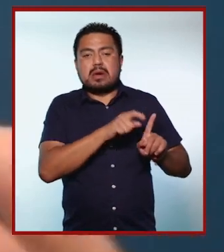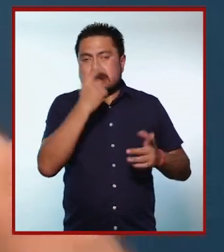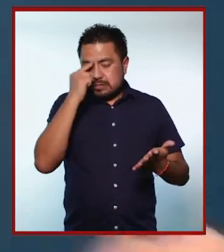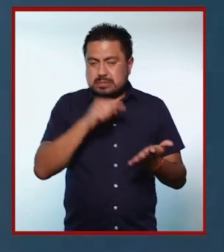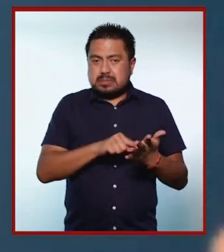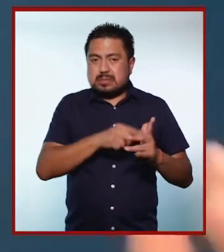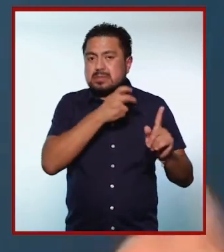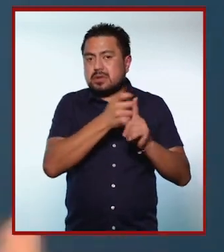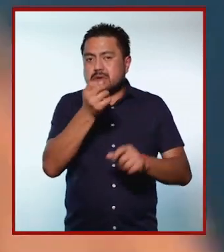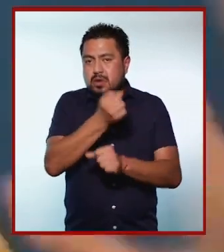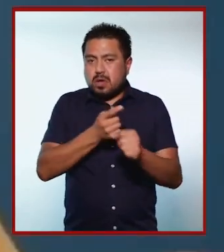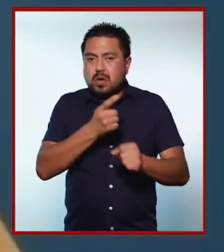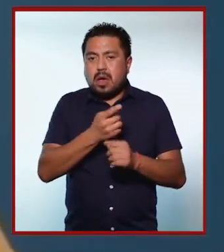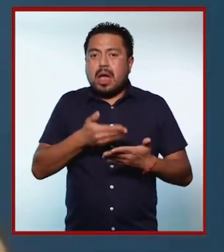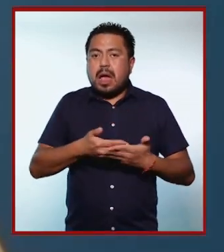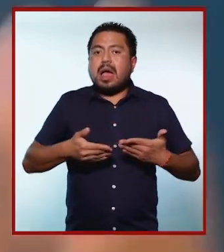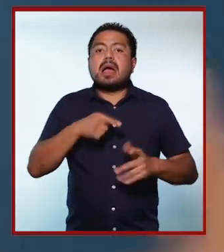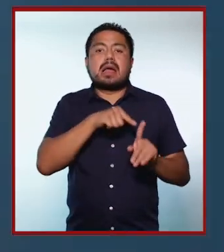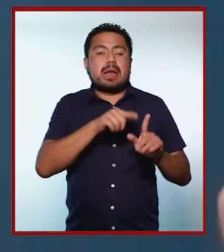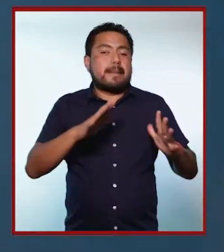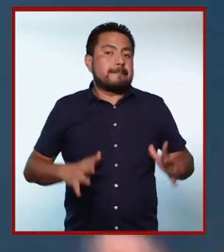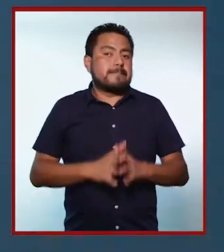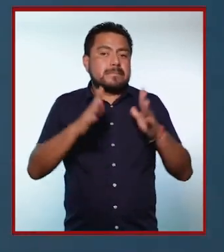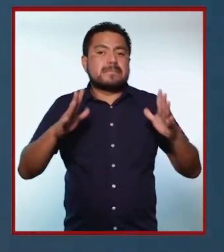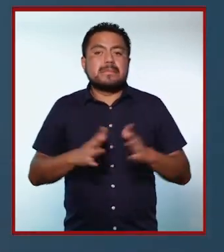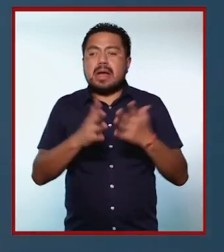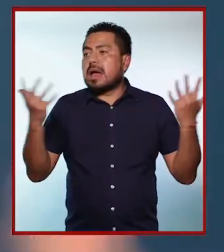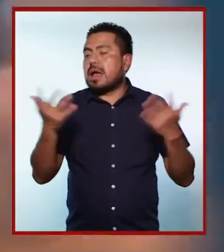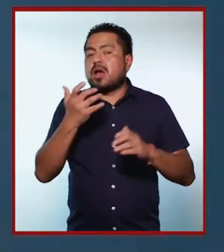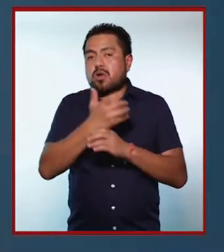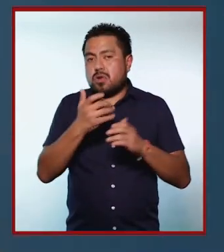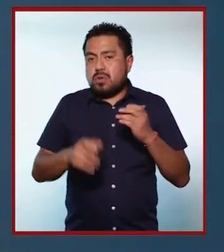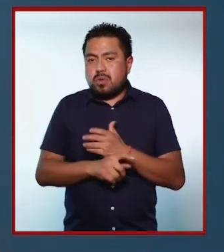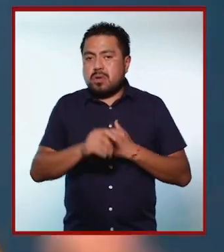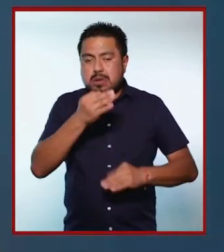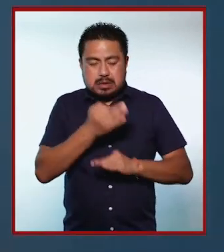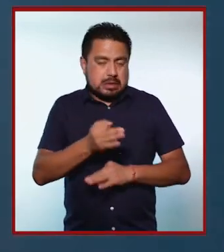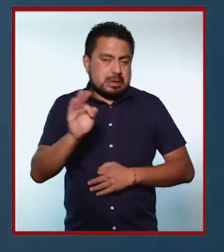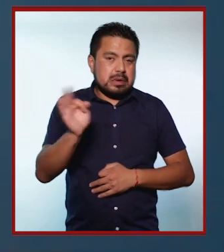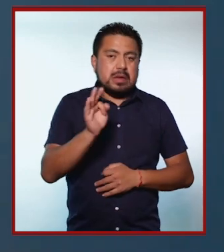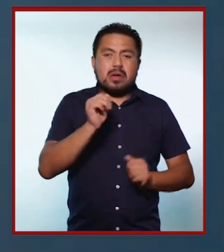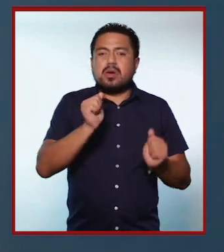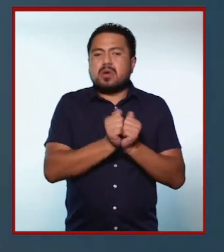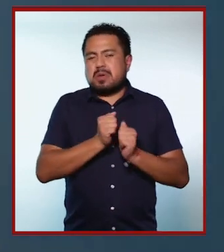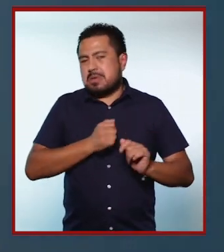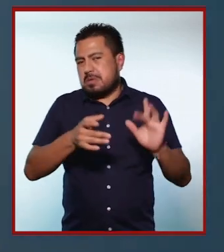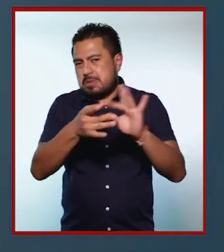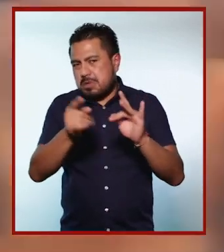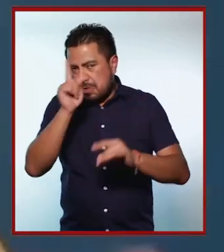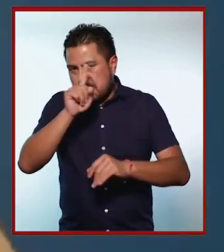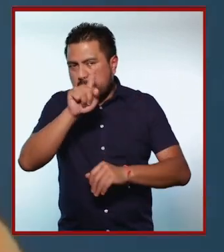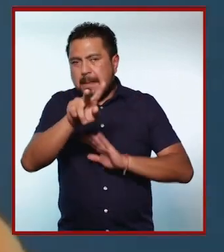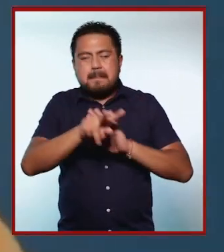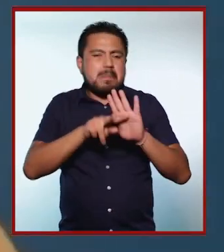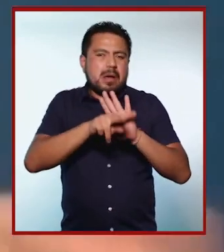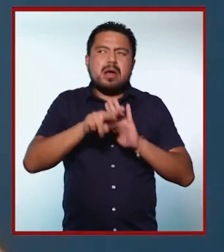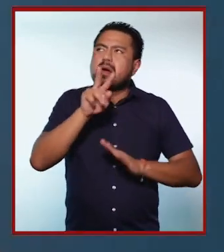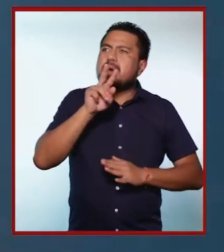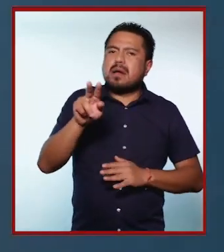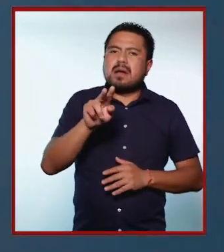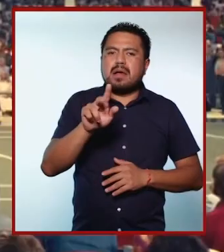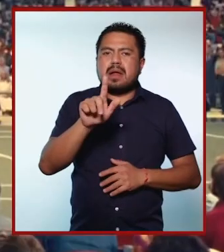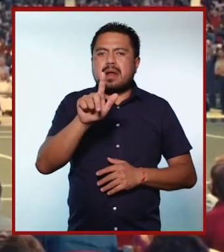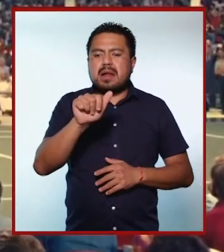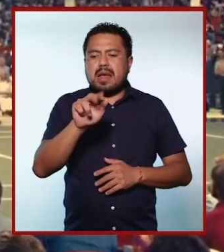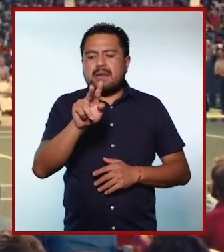¿no? Entonces, creo que fue esta oportunidad de que ahora ella está participando y está haciendo cosas. En el caso, les puedo recomendar una película,